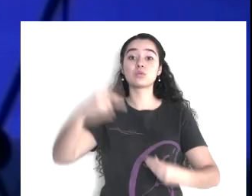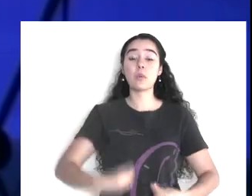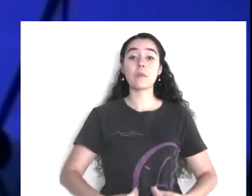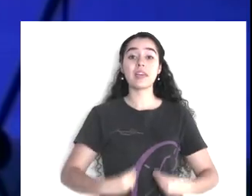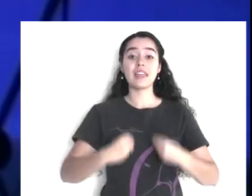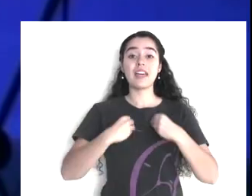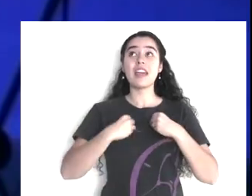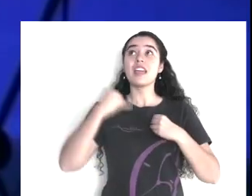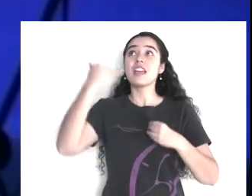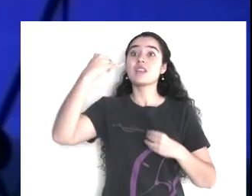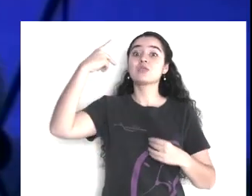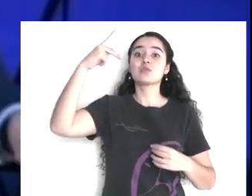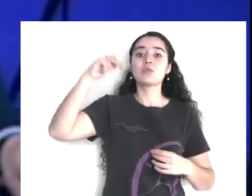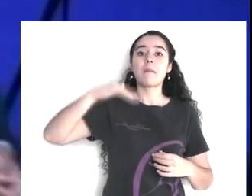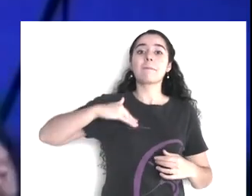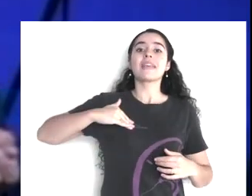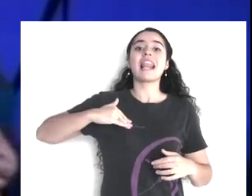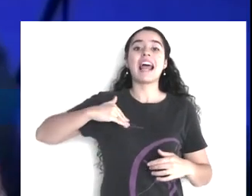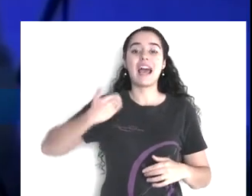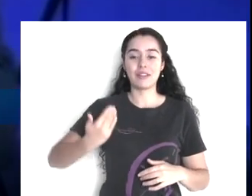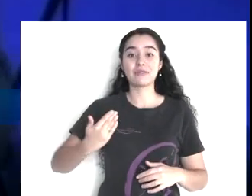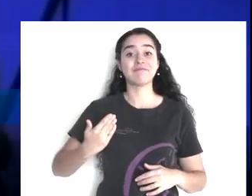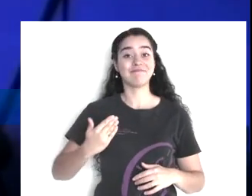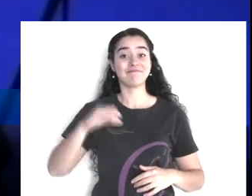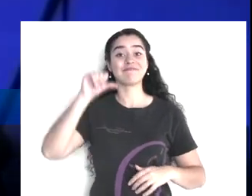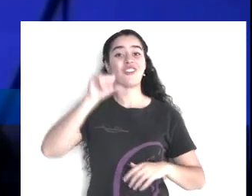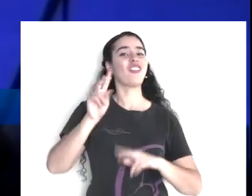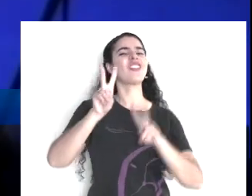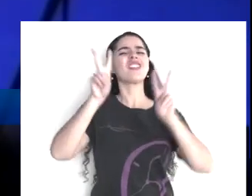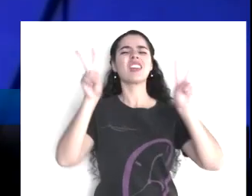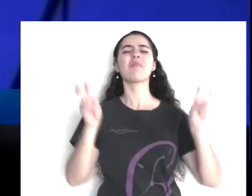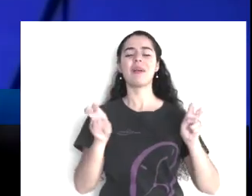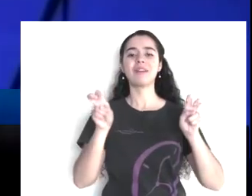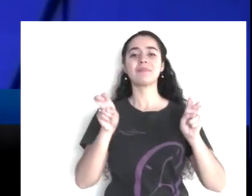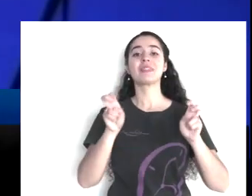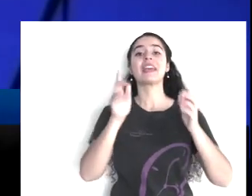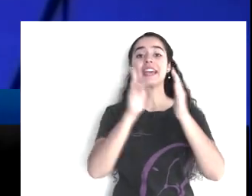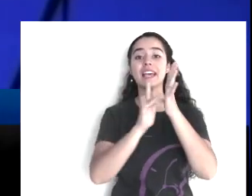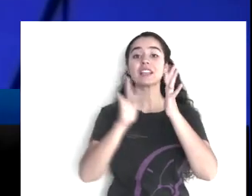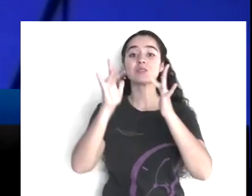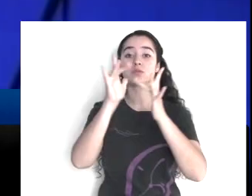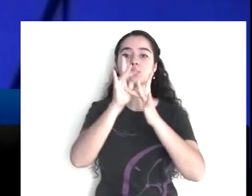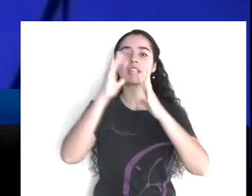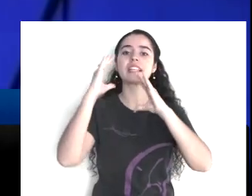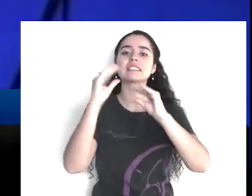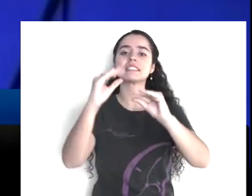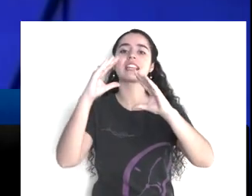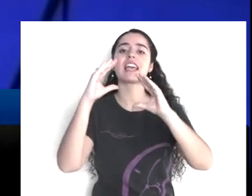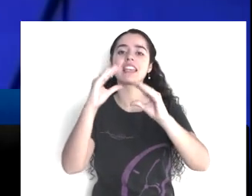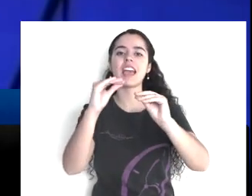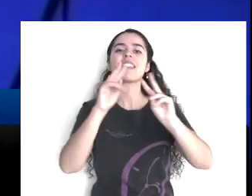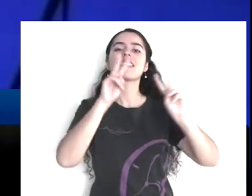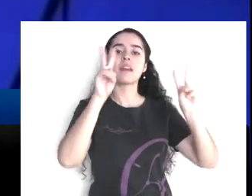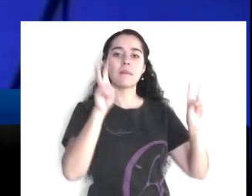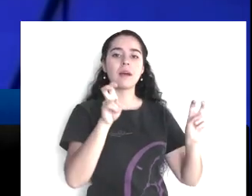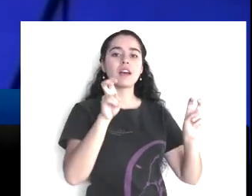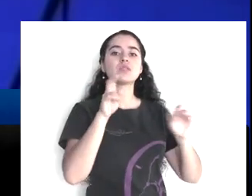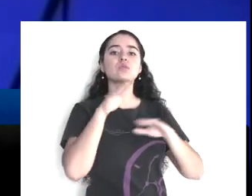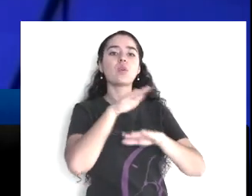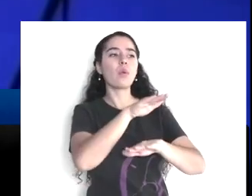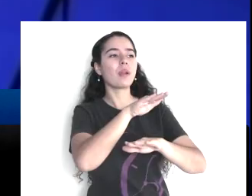voy a tocar un tema que he titulado Jesús y las apariencias. ¿Cómo se llama el mensaje?